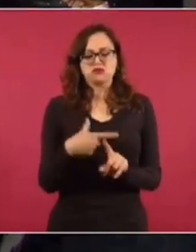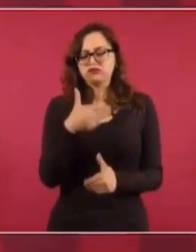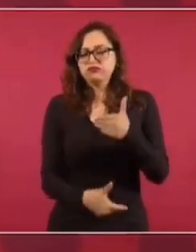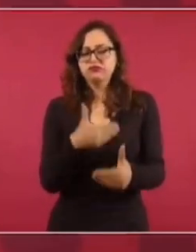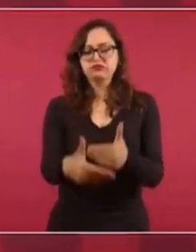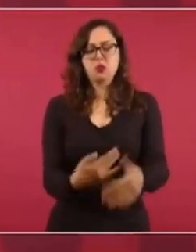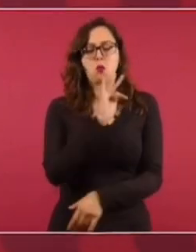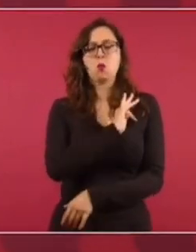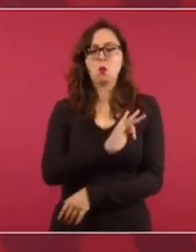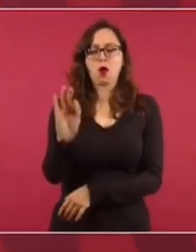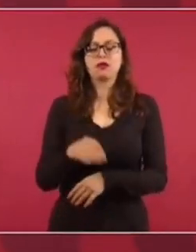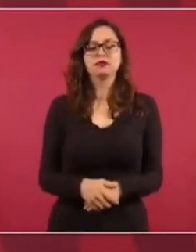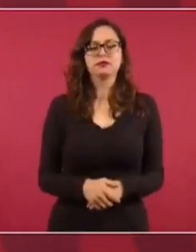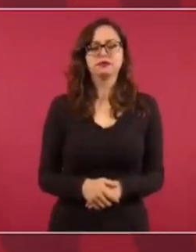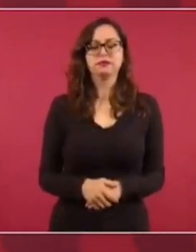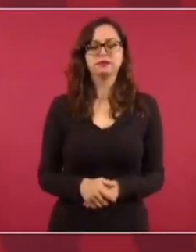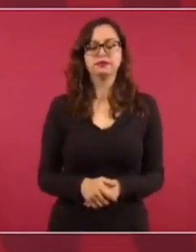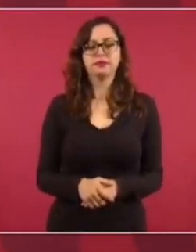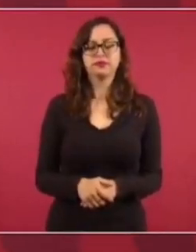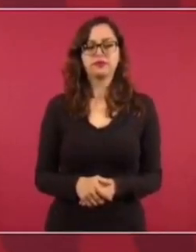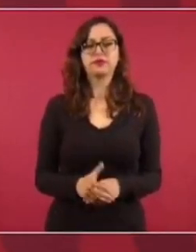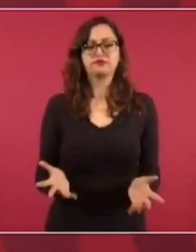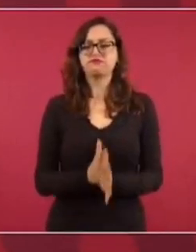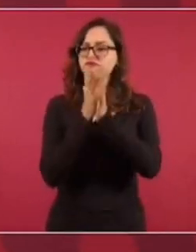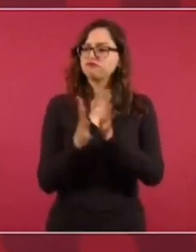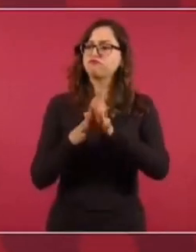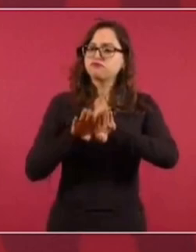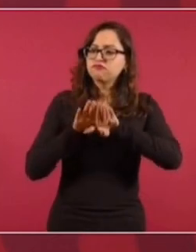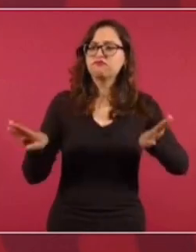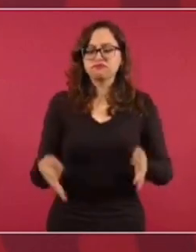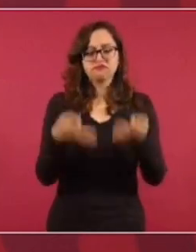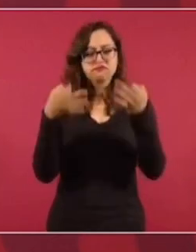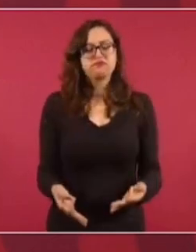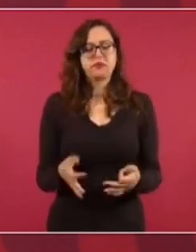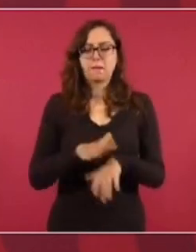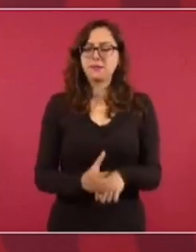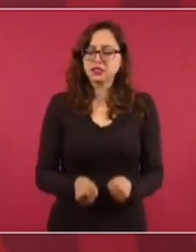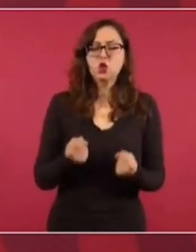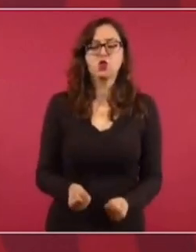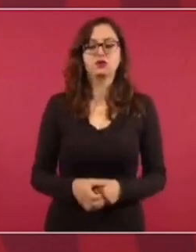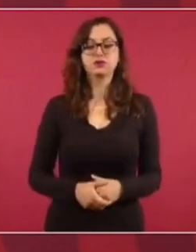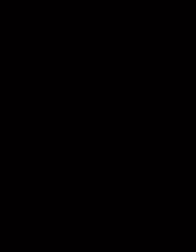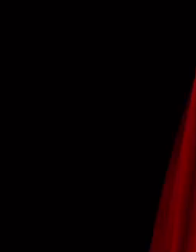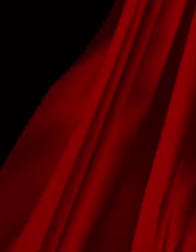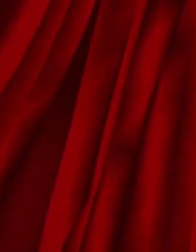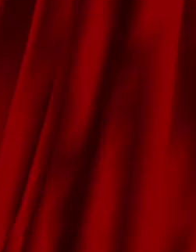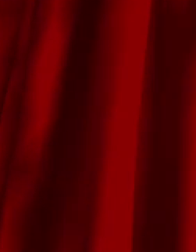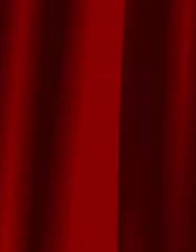avanzando en materia democrática. Se va a ir consolidando la democracia.